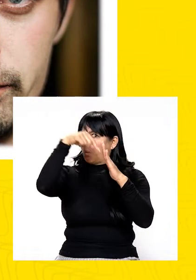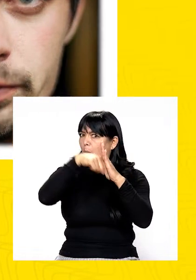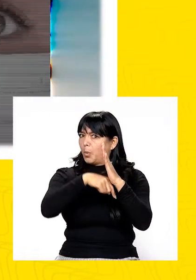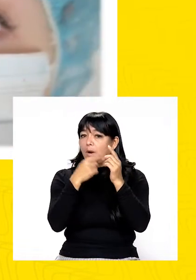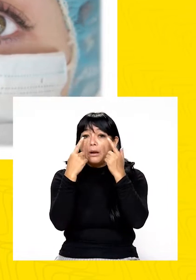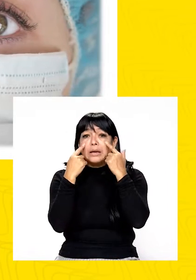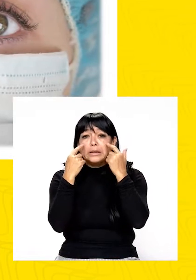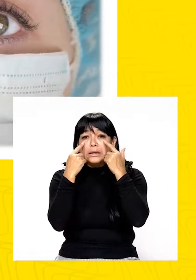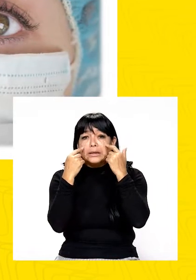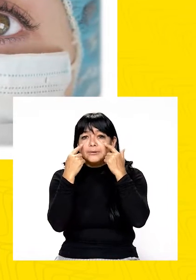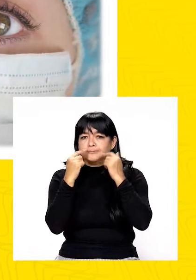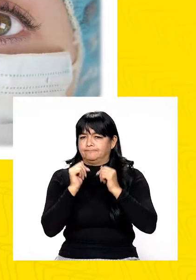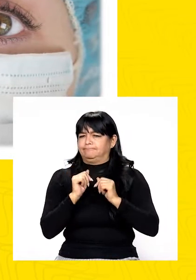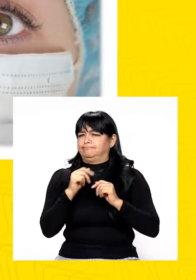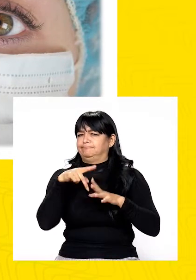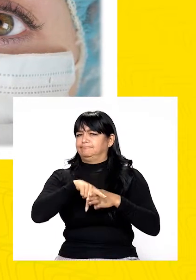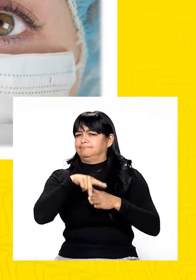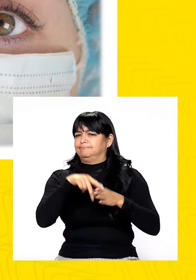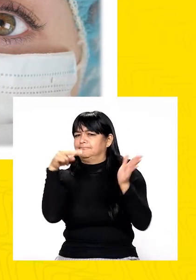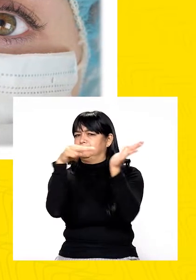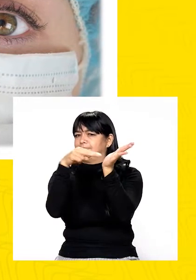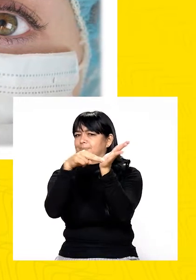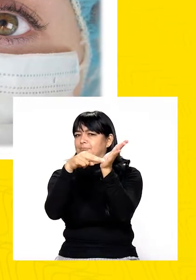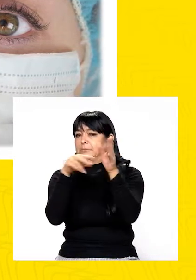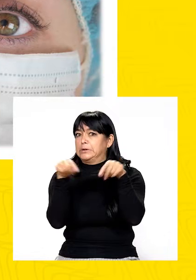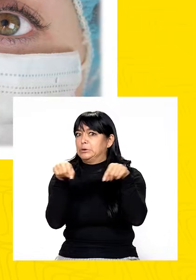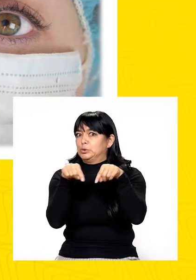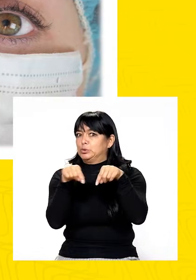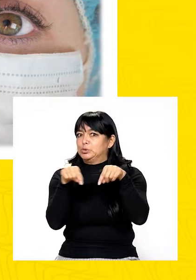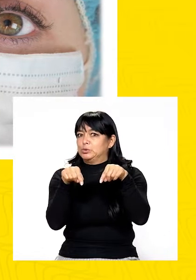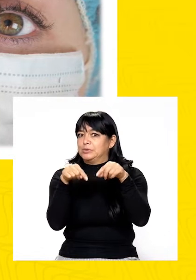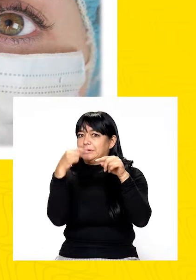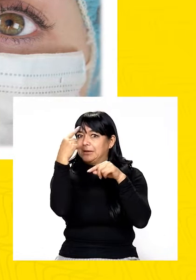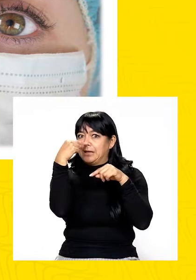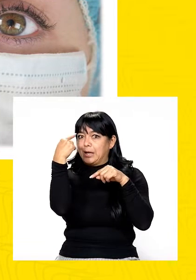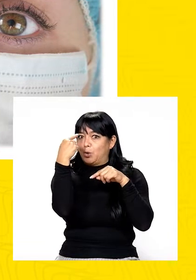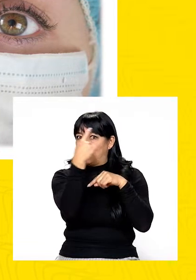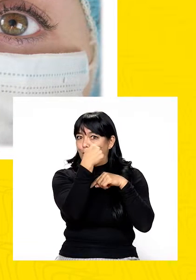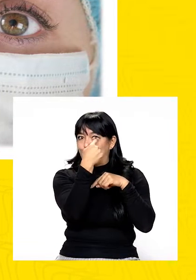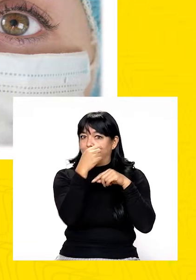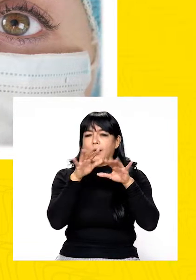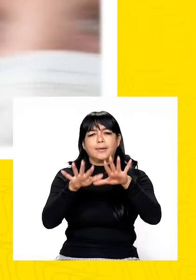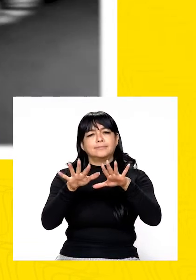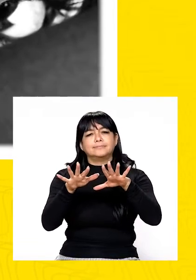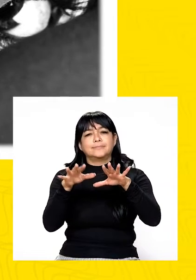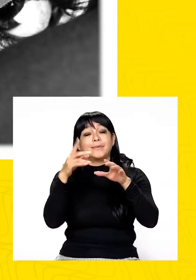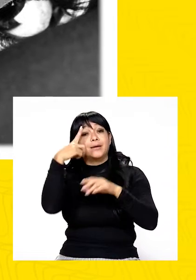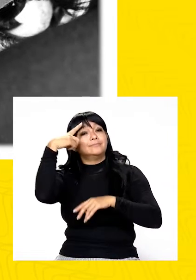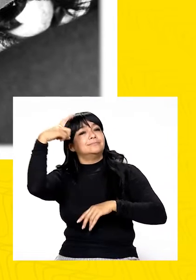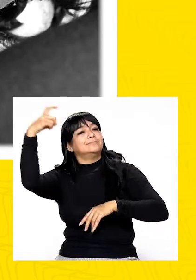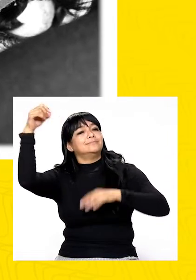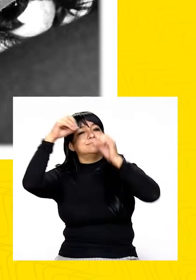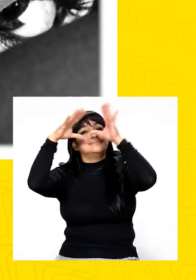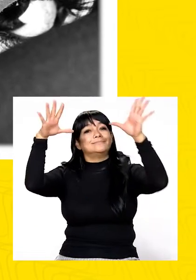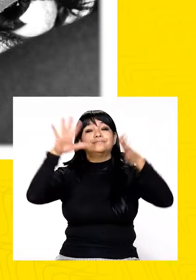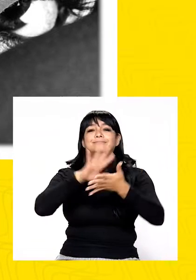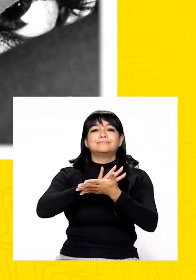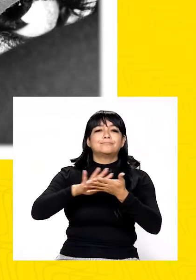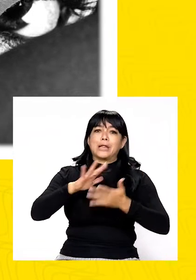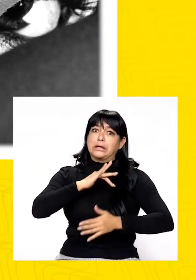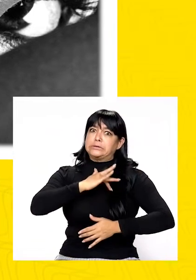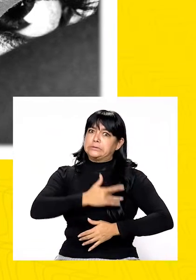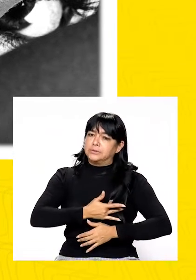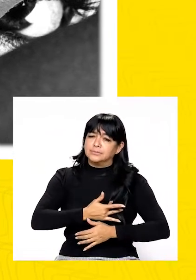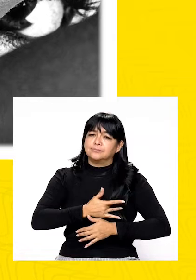intensos, lagrimosos, maliciosos, negros, nerviosos, redondos, serenos, soñadores,